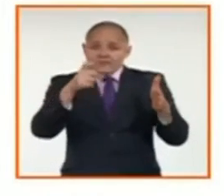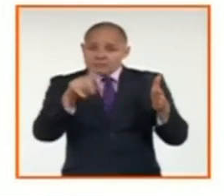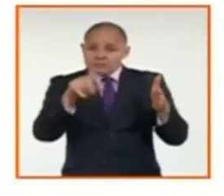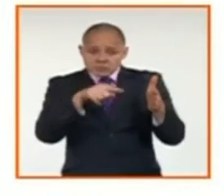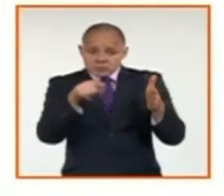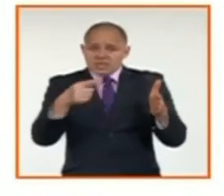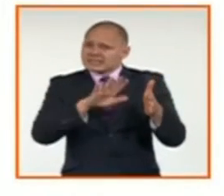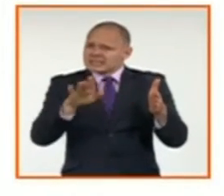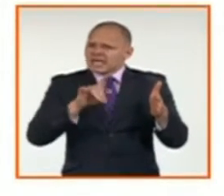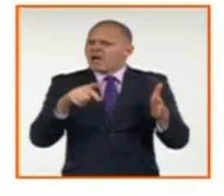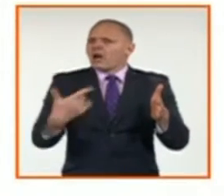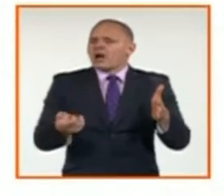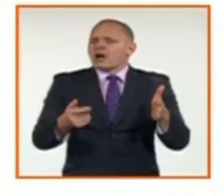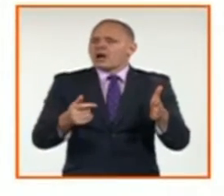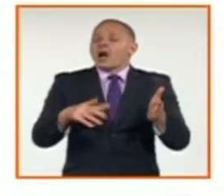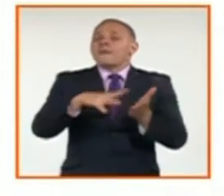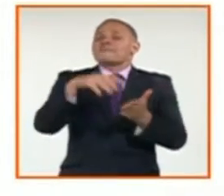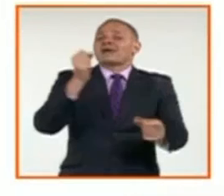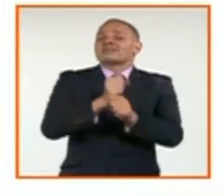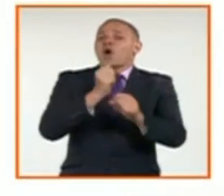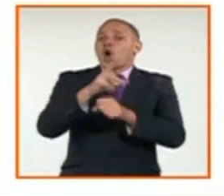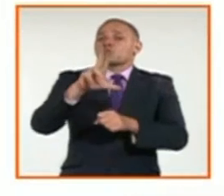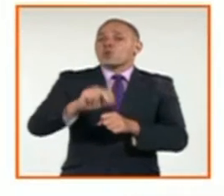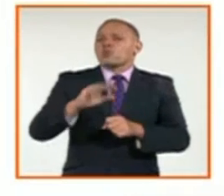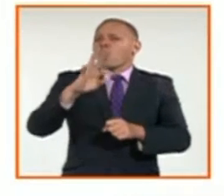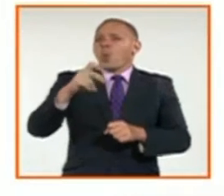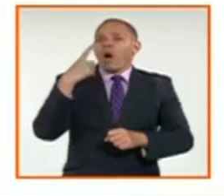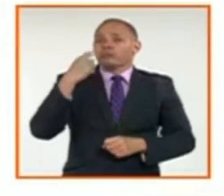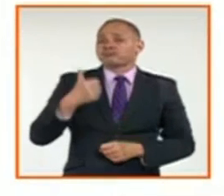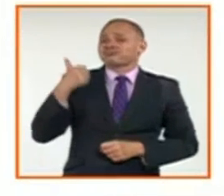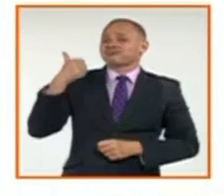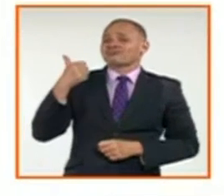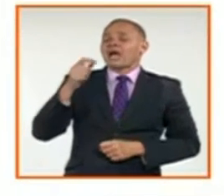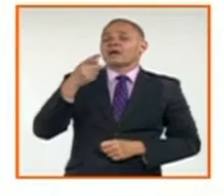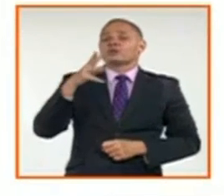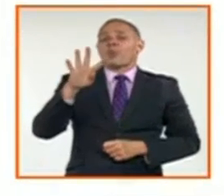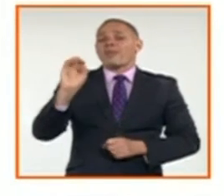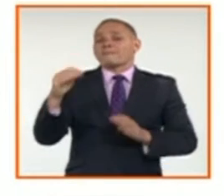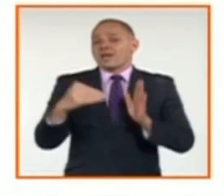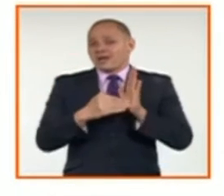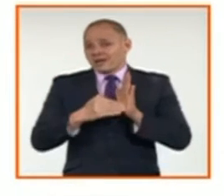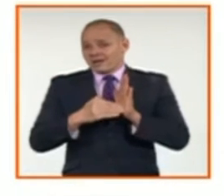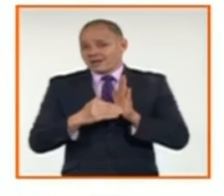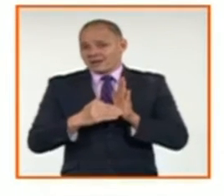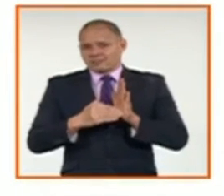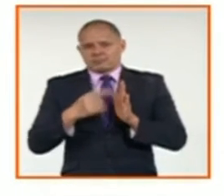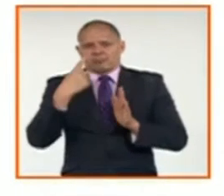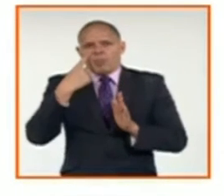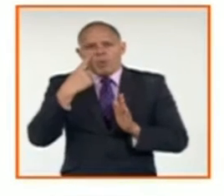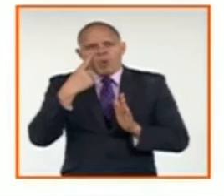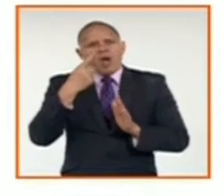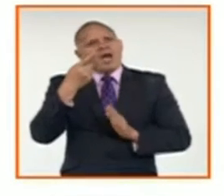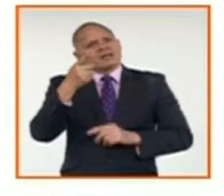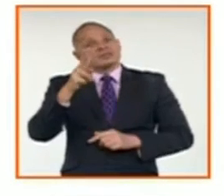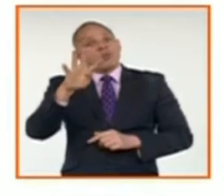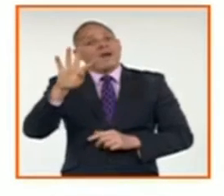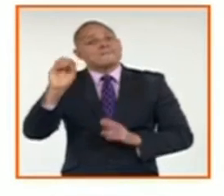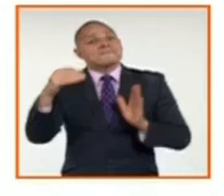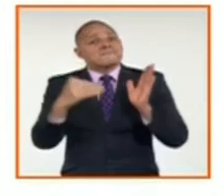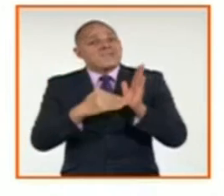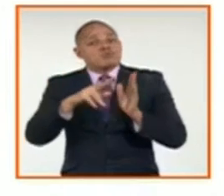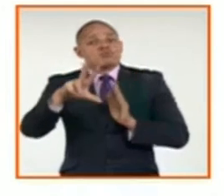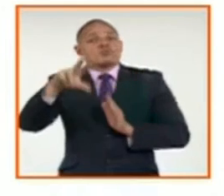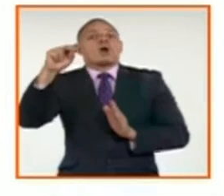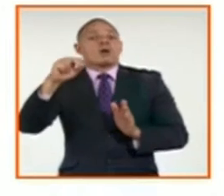contando los empleos que se generaron producto del desarrollo local, que es una forma también que tenemos nosotros de ir